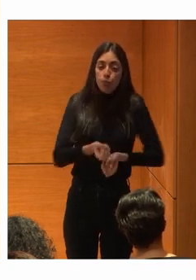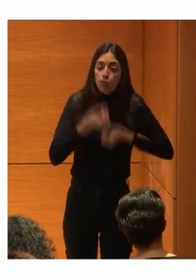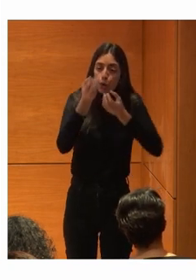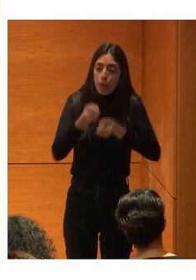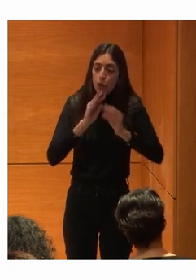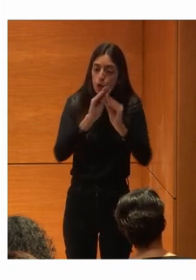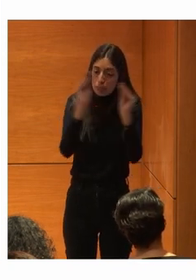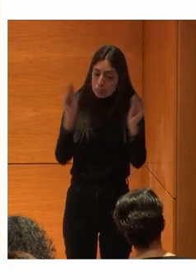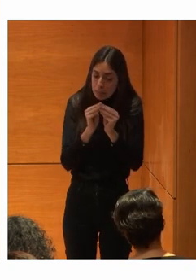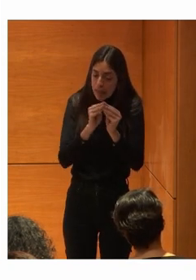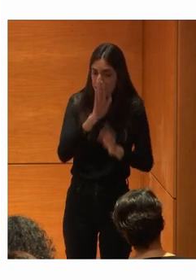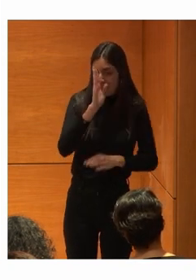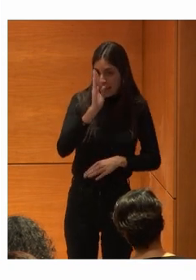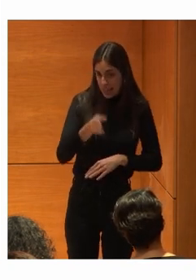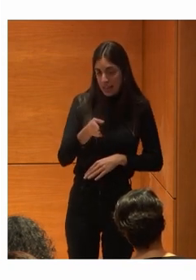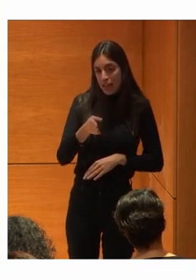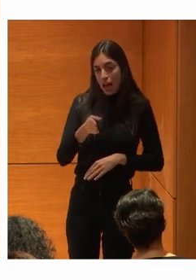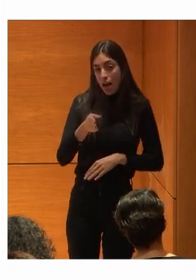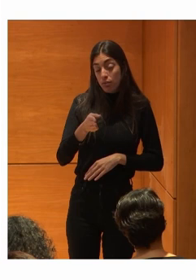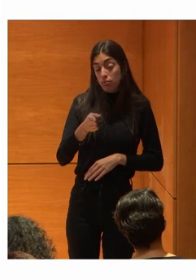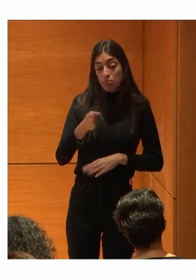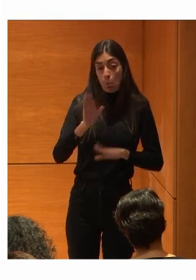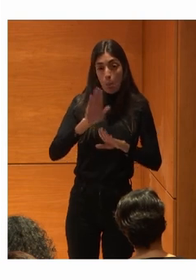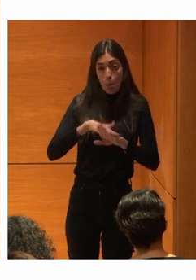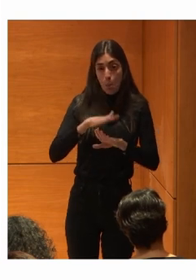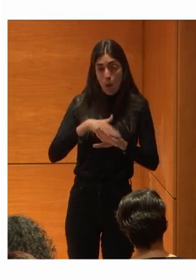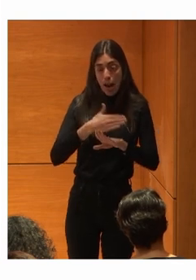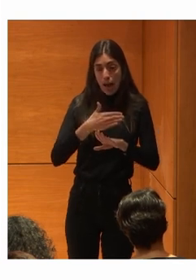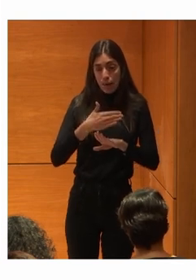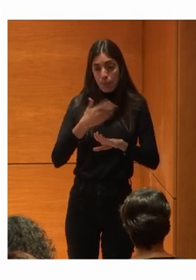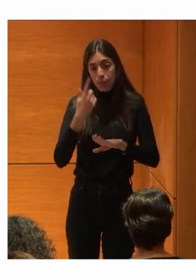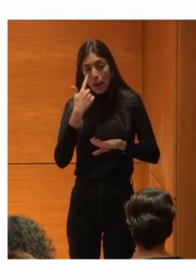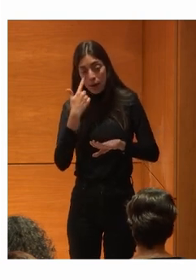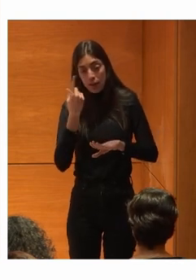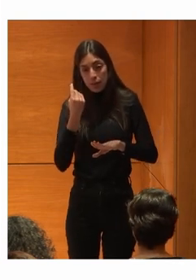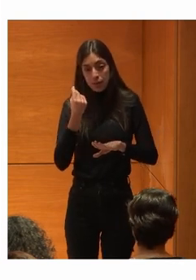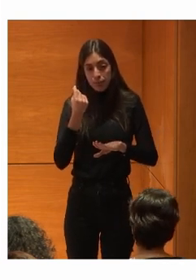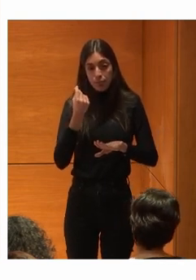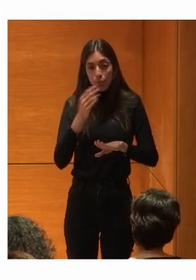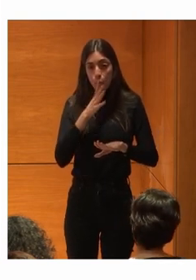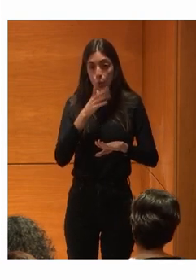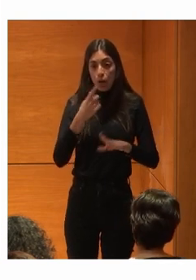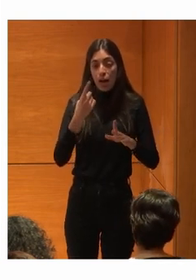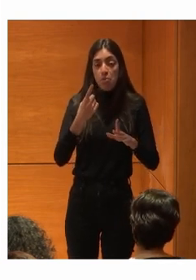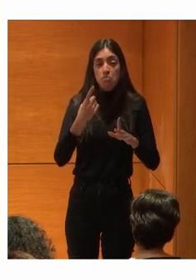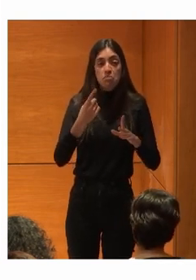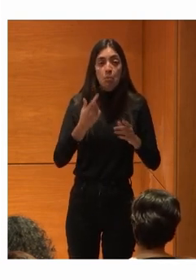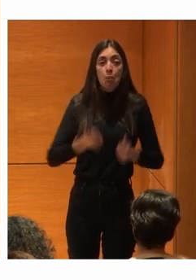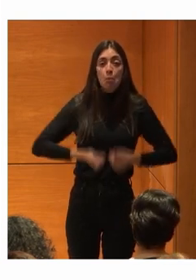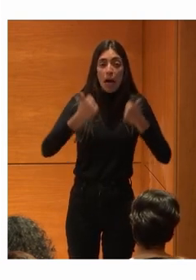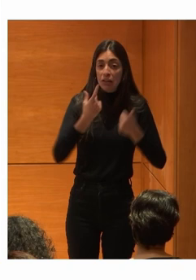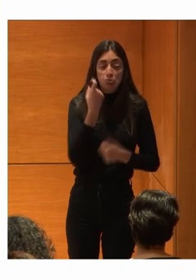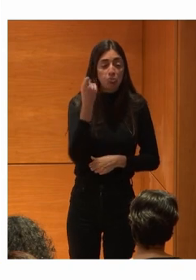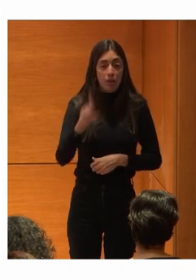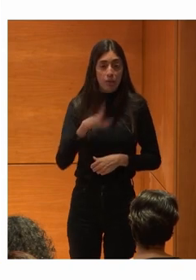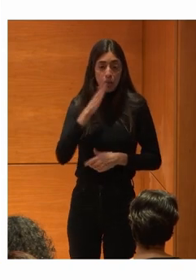resumida Muy directa Para Bueno pues para Entrar Que no necesita Nada más Va a ser grano